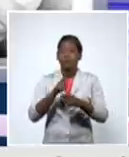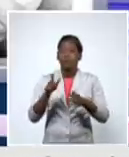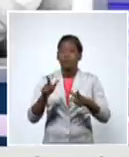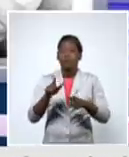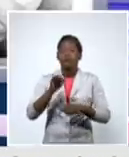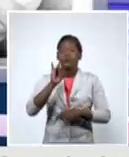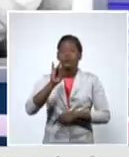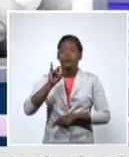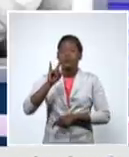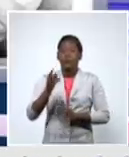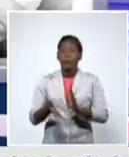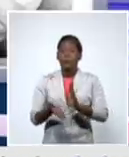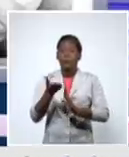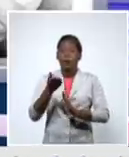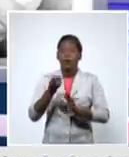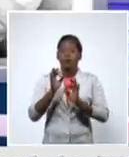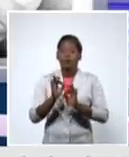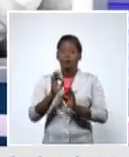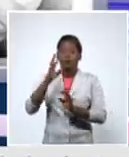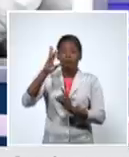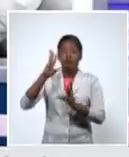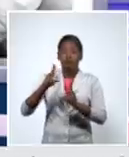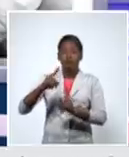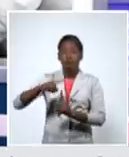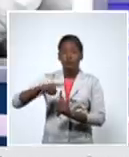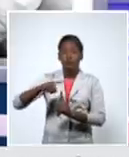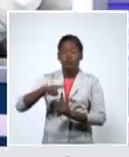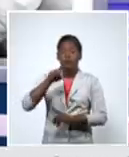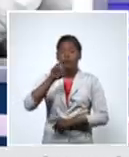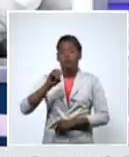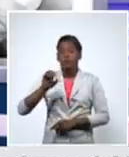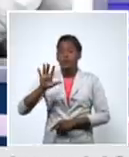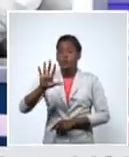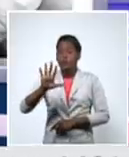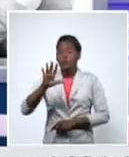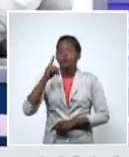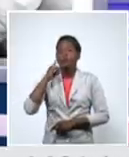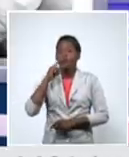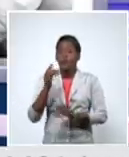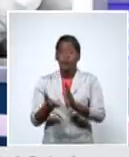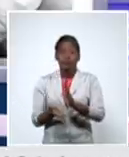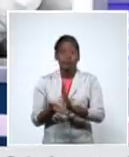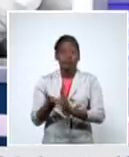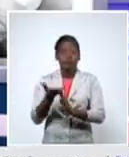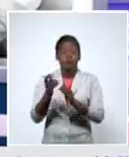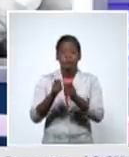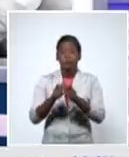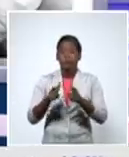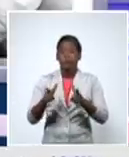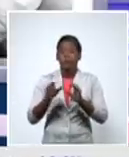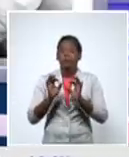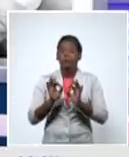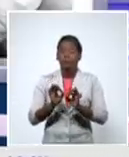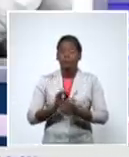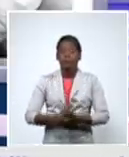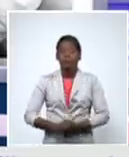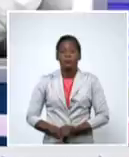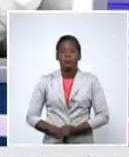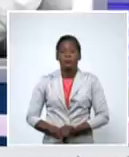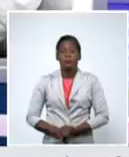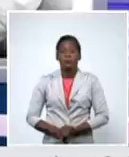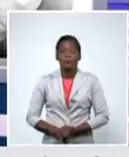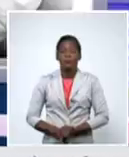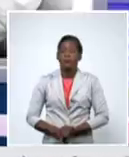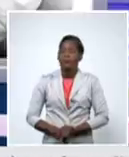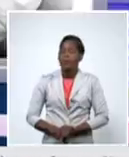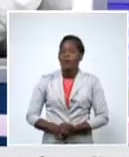positivos a 105 llegó 79 casos positivos por encima al día de ayer que solo fueron 26 y doctor usted